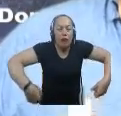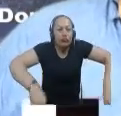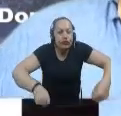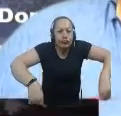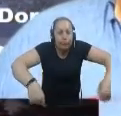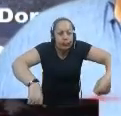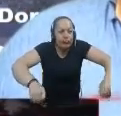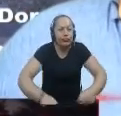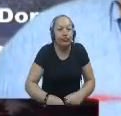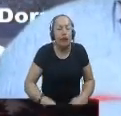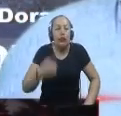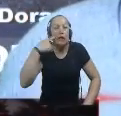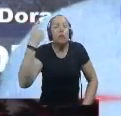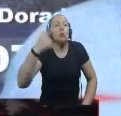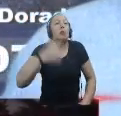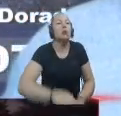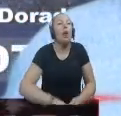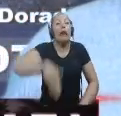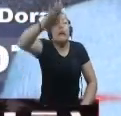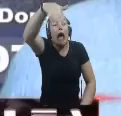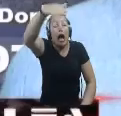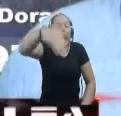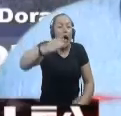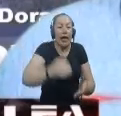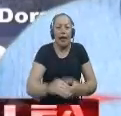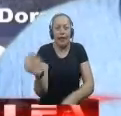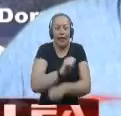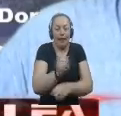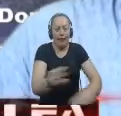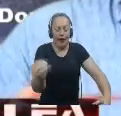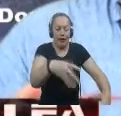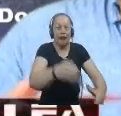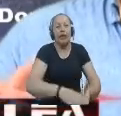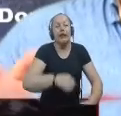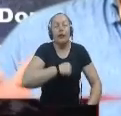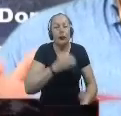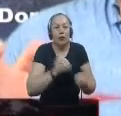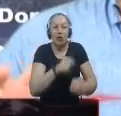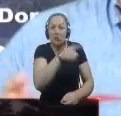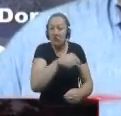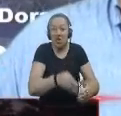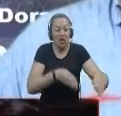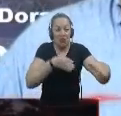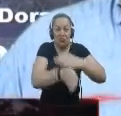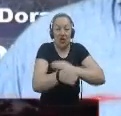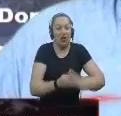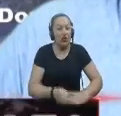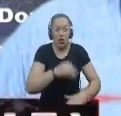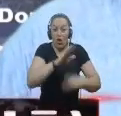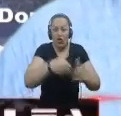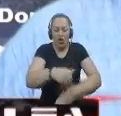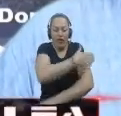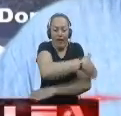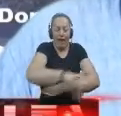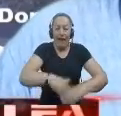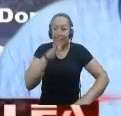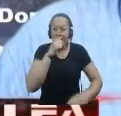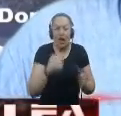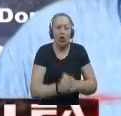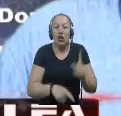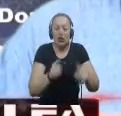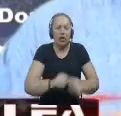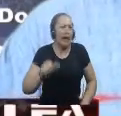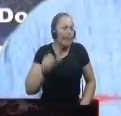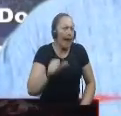Alcanzar el señor Del carro Recolector Porque no ingresa A todas las calles Y ni siquiera Pita